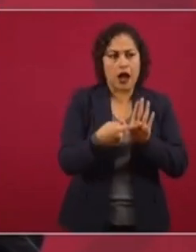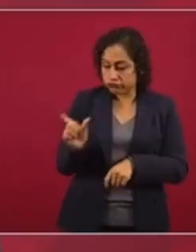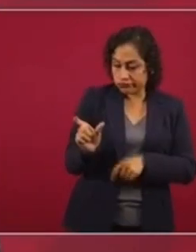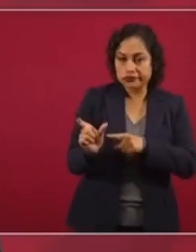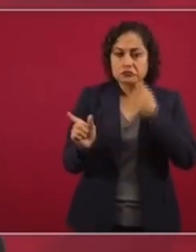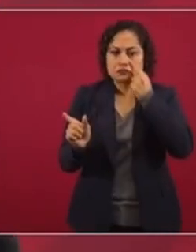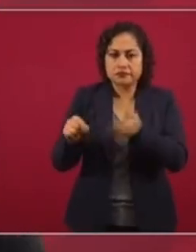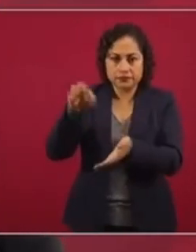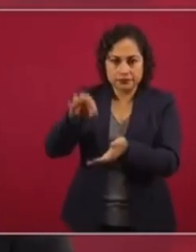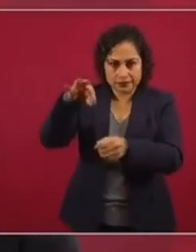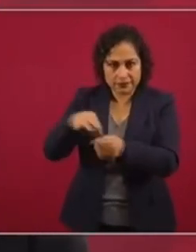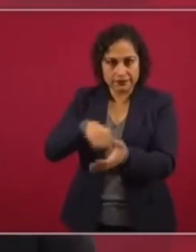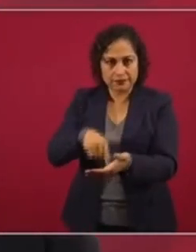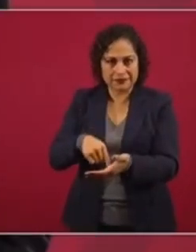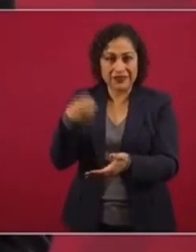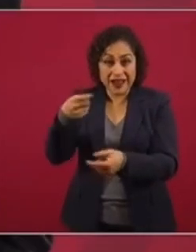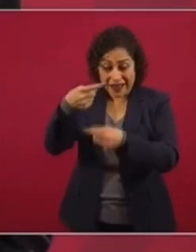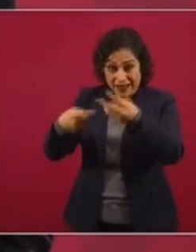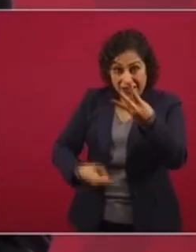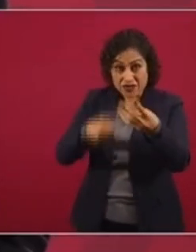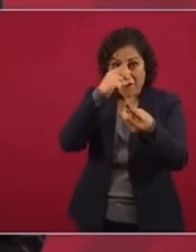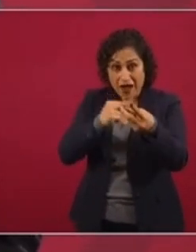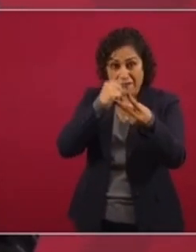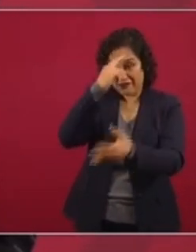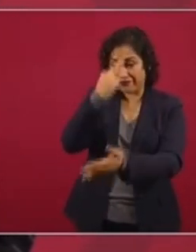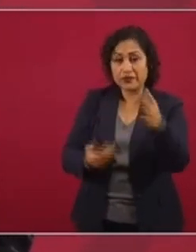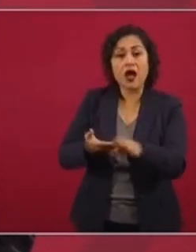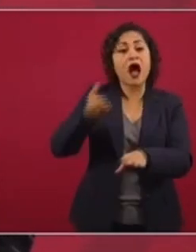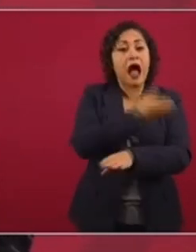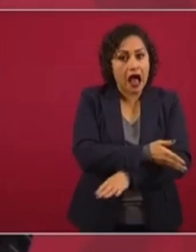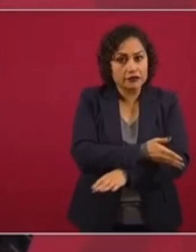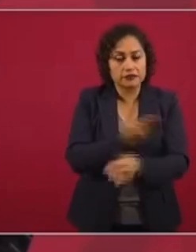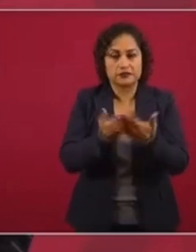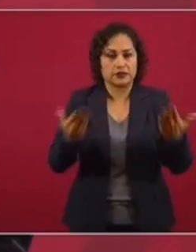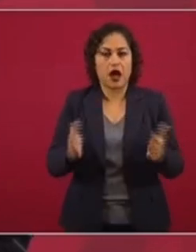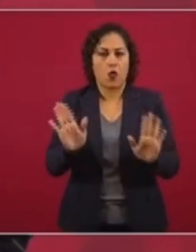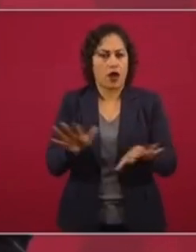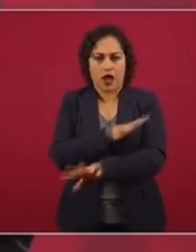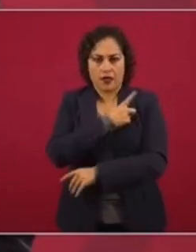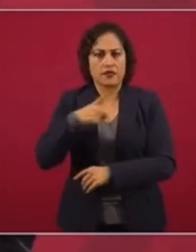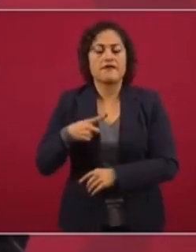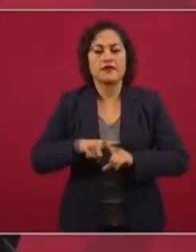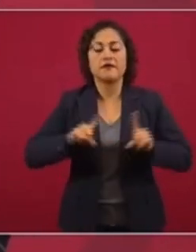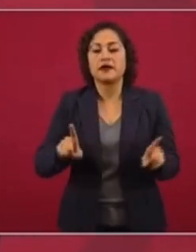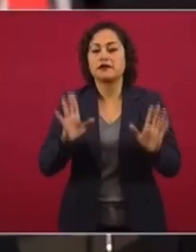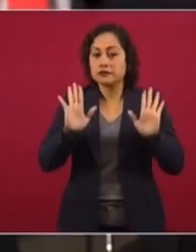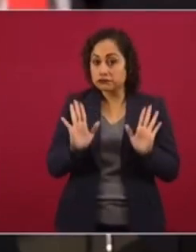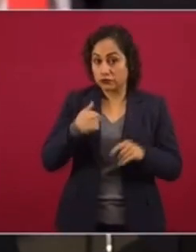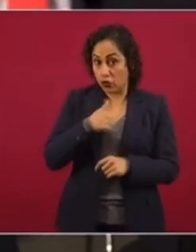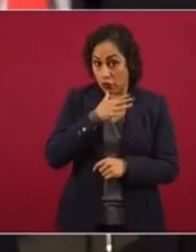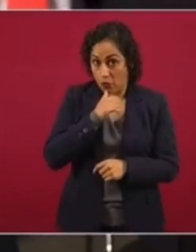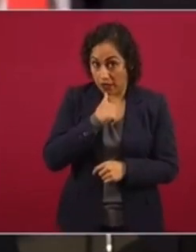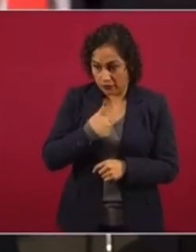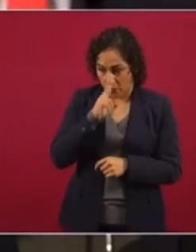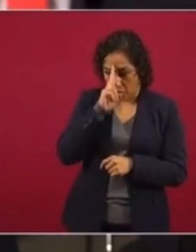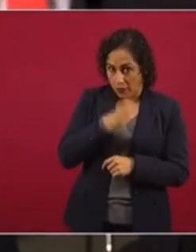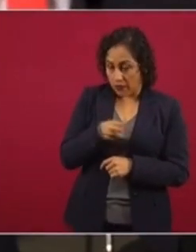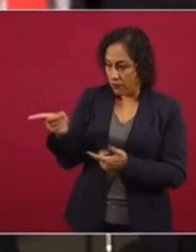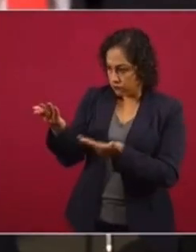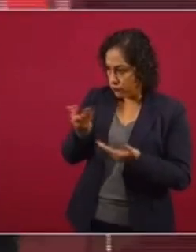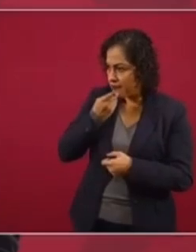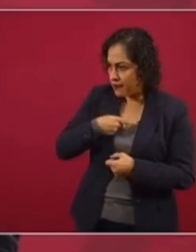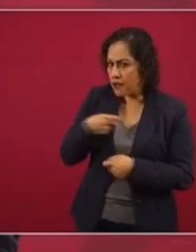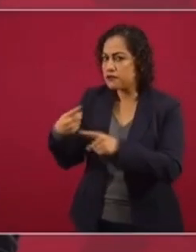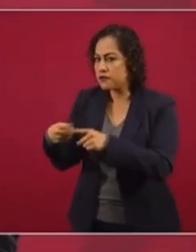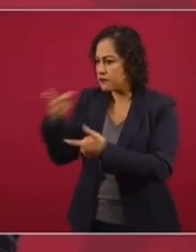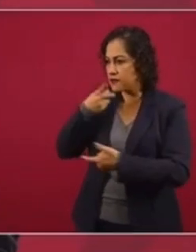a sus autoridades. Entonces, me tienen que decir, entonces, el Poder Judicial, o quien corresponda, si puedo o no puedo hablar de esos